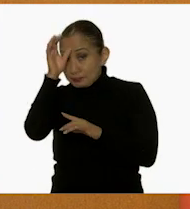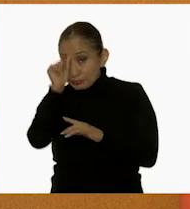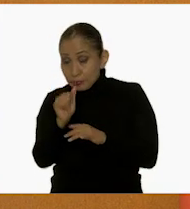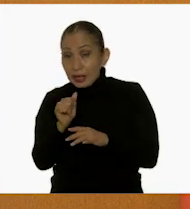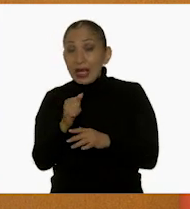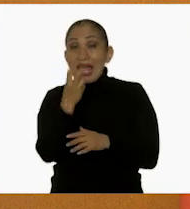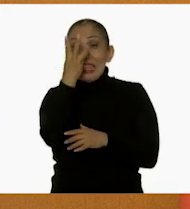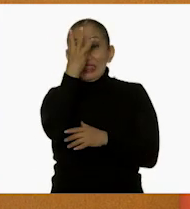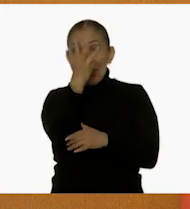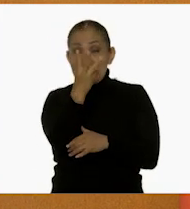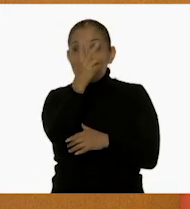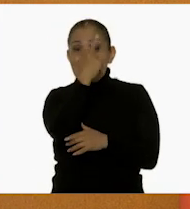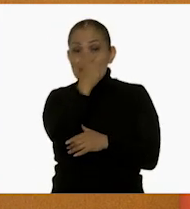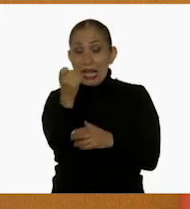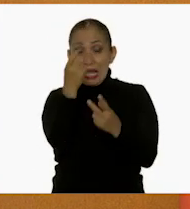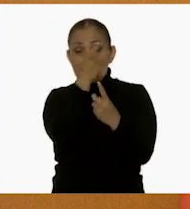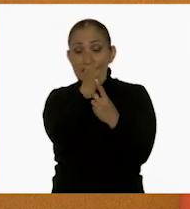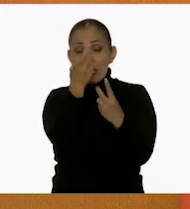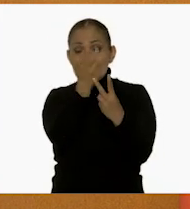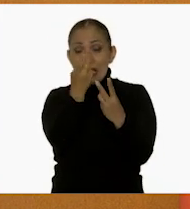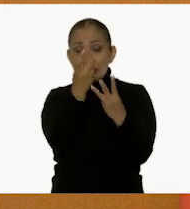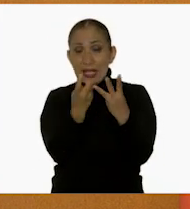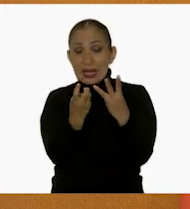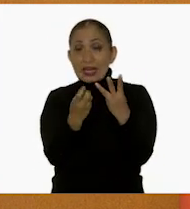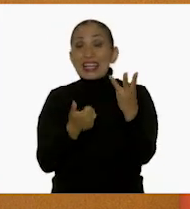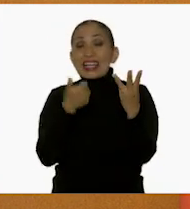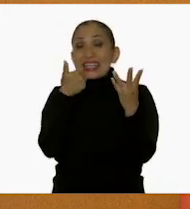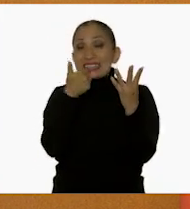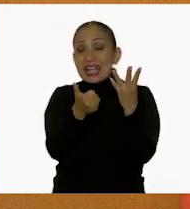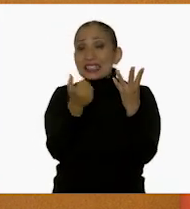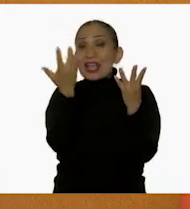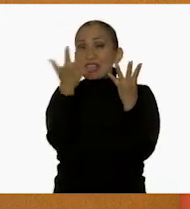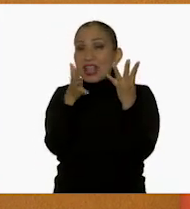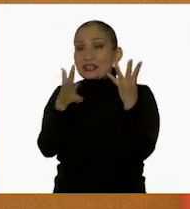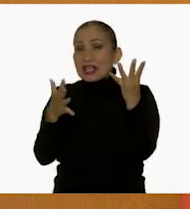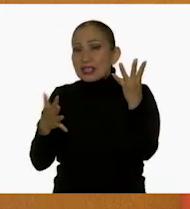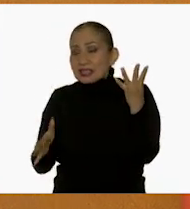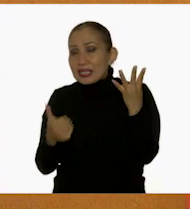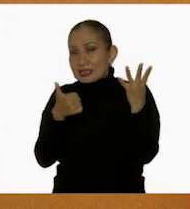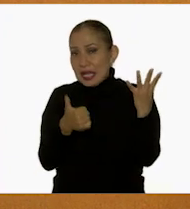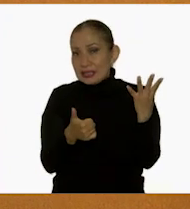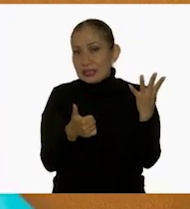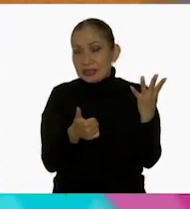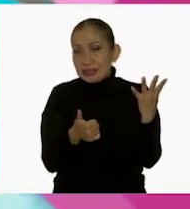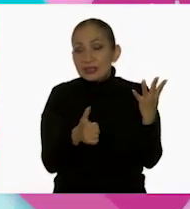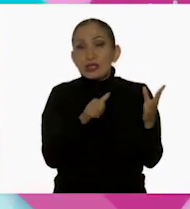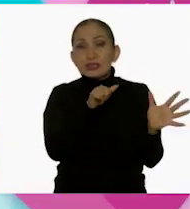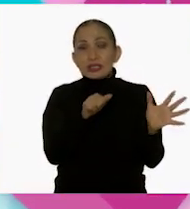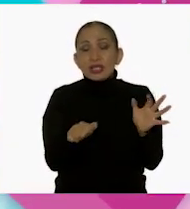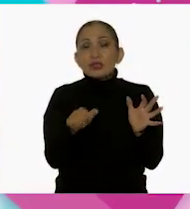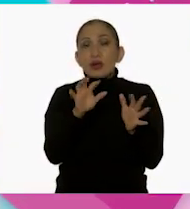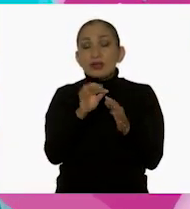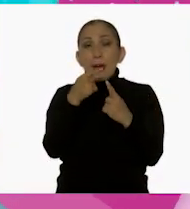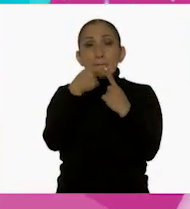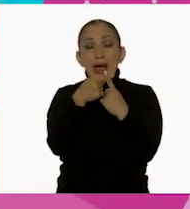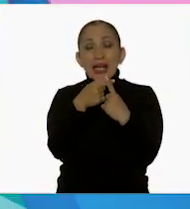que eran tres centenas y seis decenas. Sí. Así Entonces, serían 640 más 360,